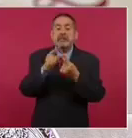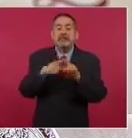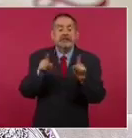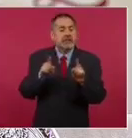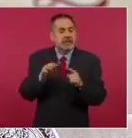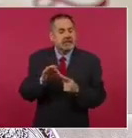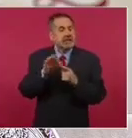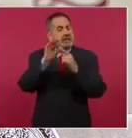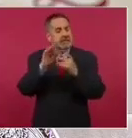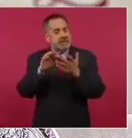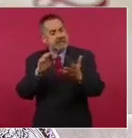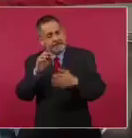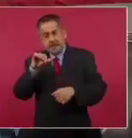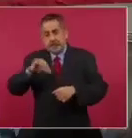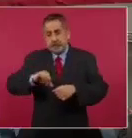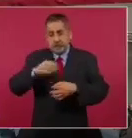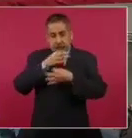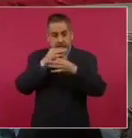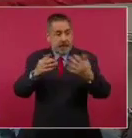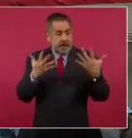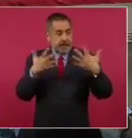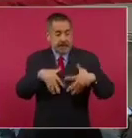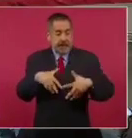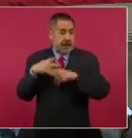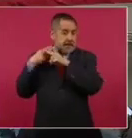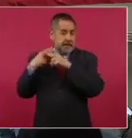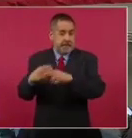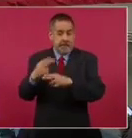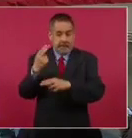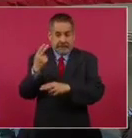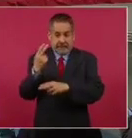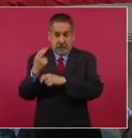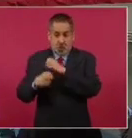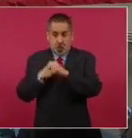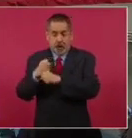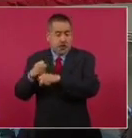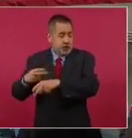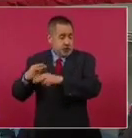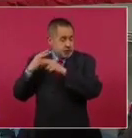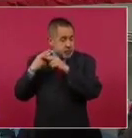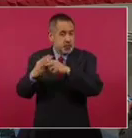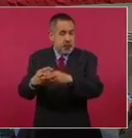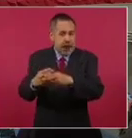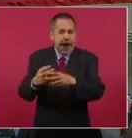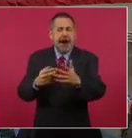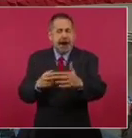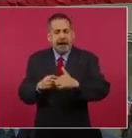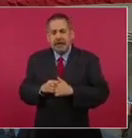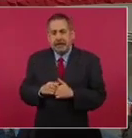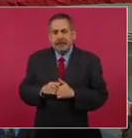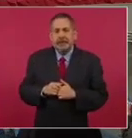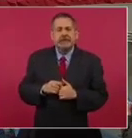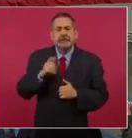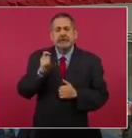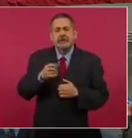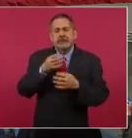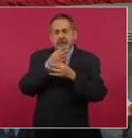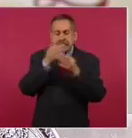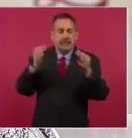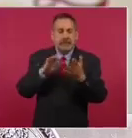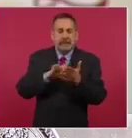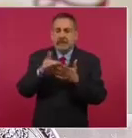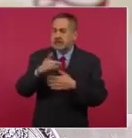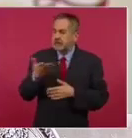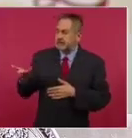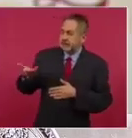Hoy, en este Teletón del aniversario, y esto difícilmente se podría haber anunciado sin el apoyo